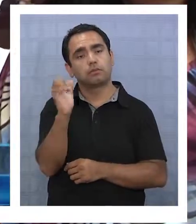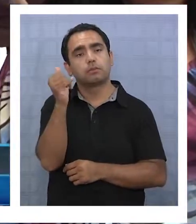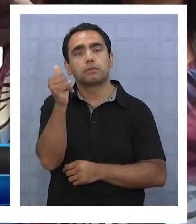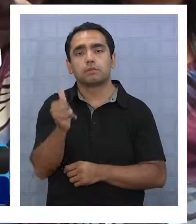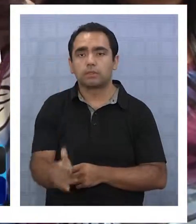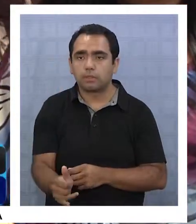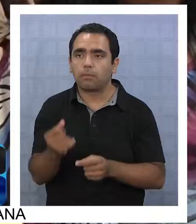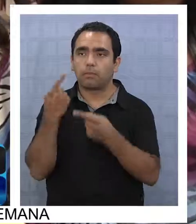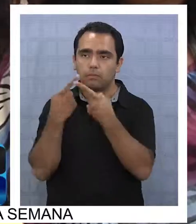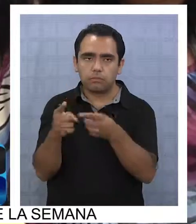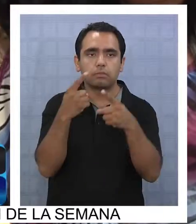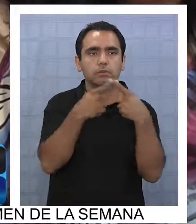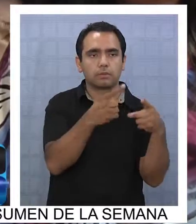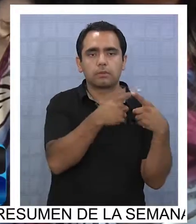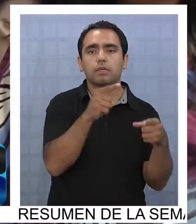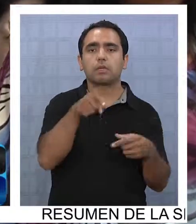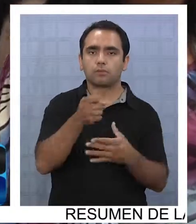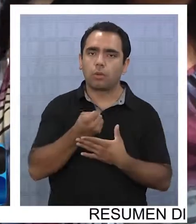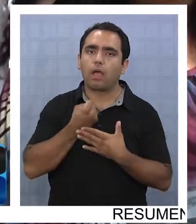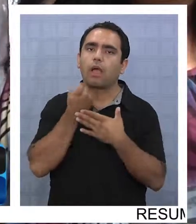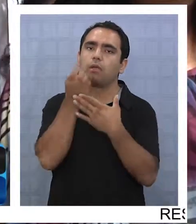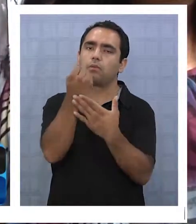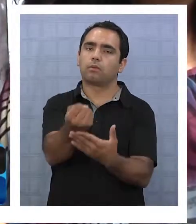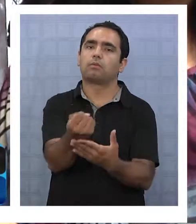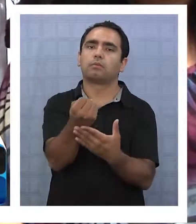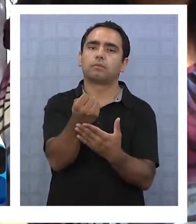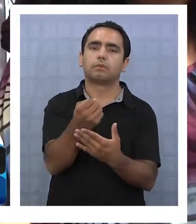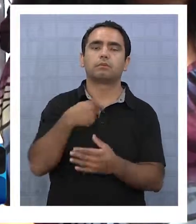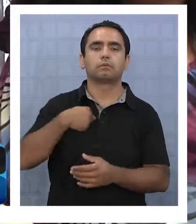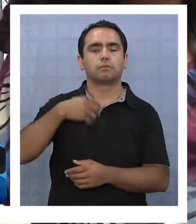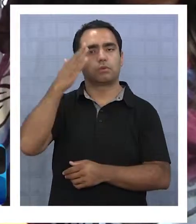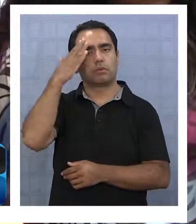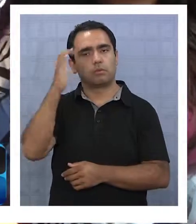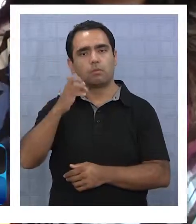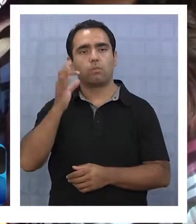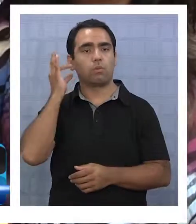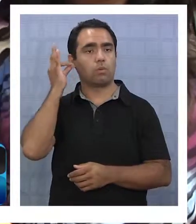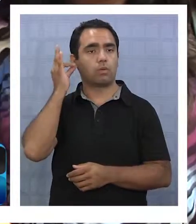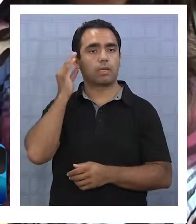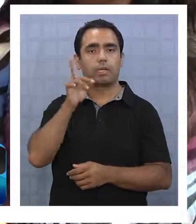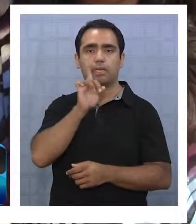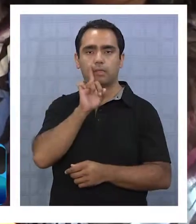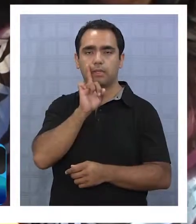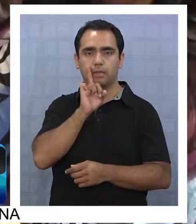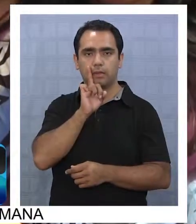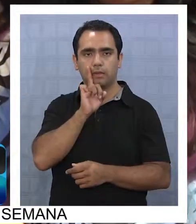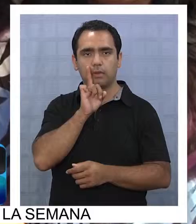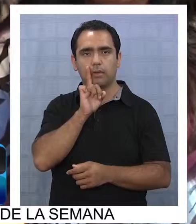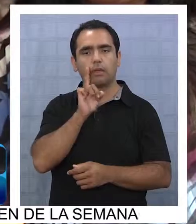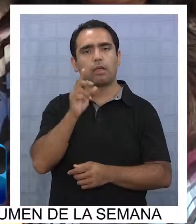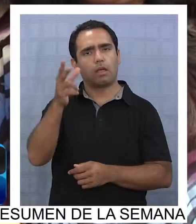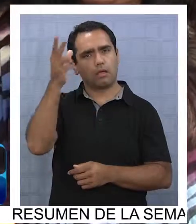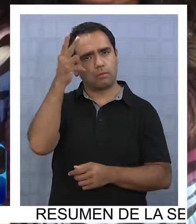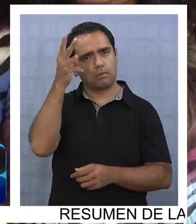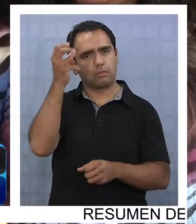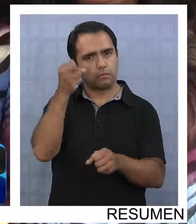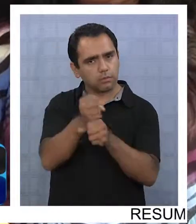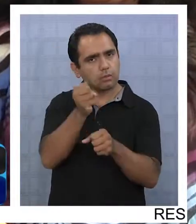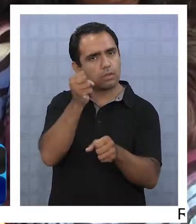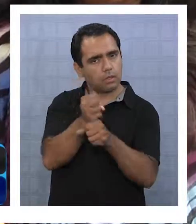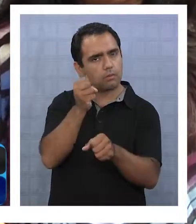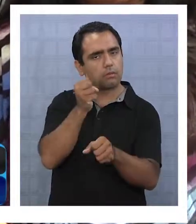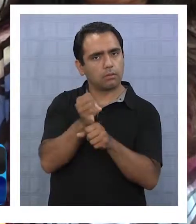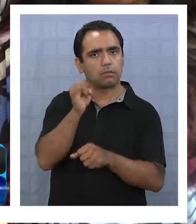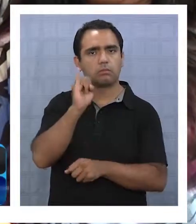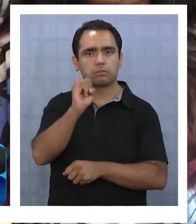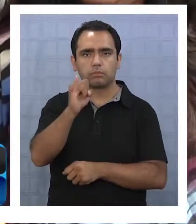creo que siempre la diversidad es algo que aporta. Yo creo que las mujeres tenemos no solo una gran capacidad